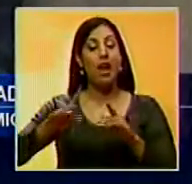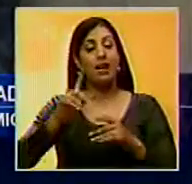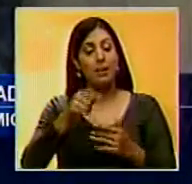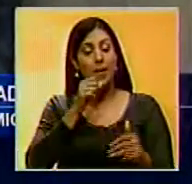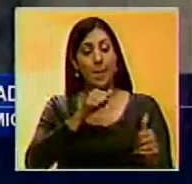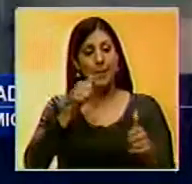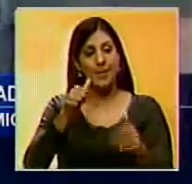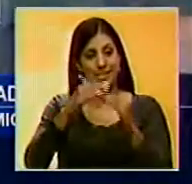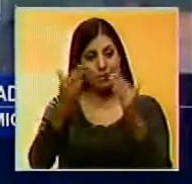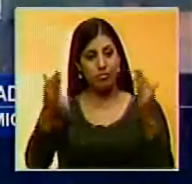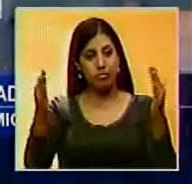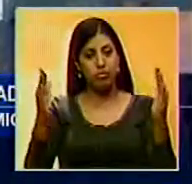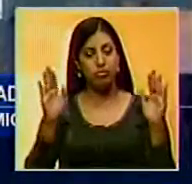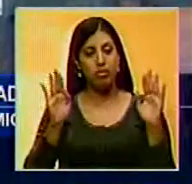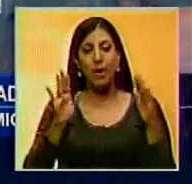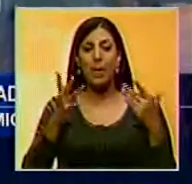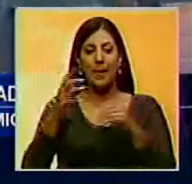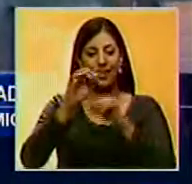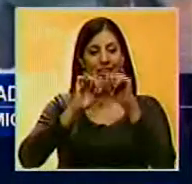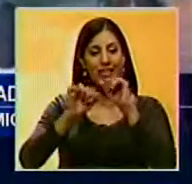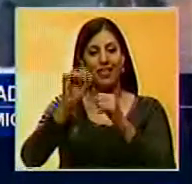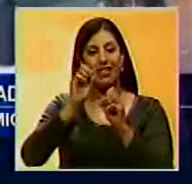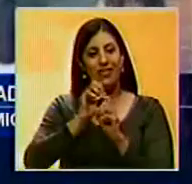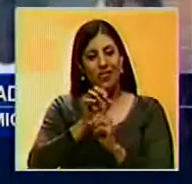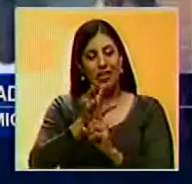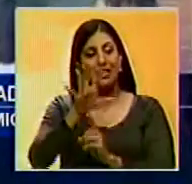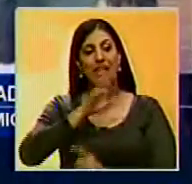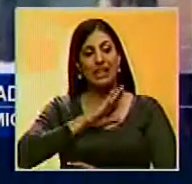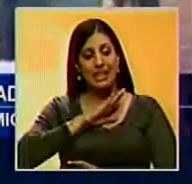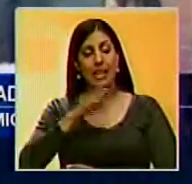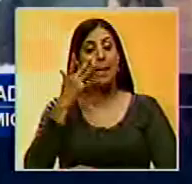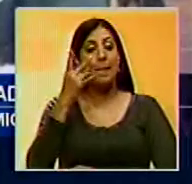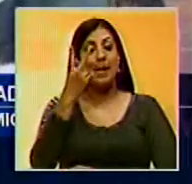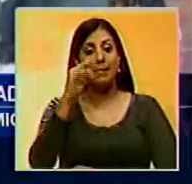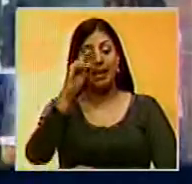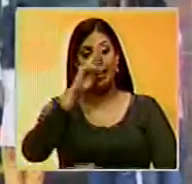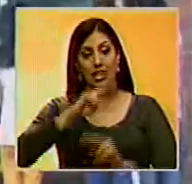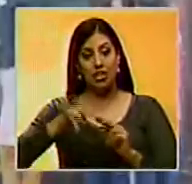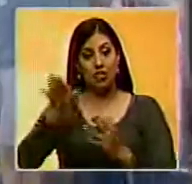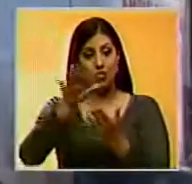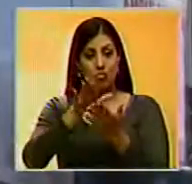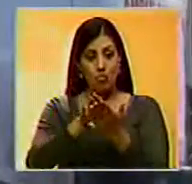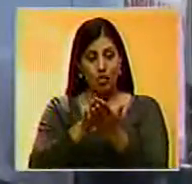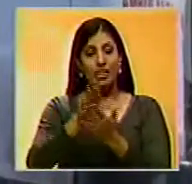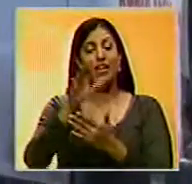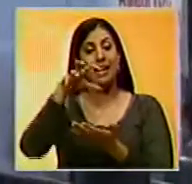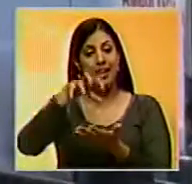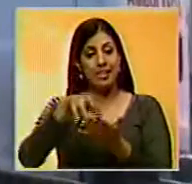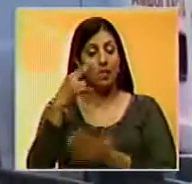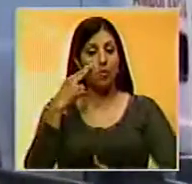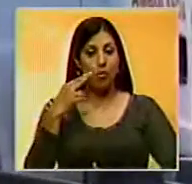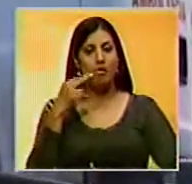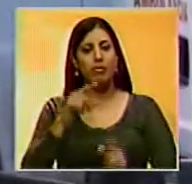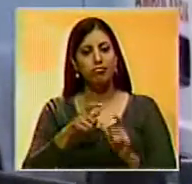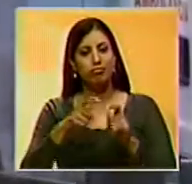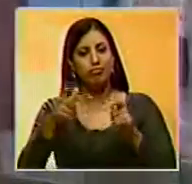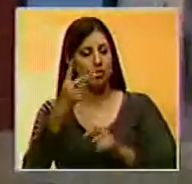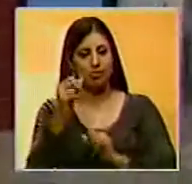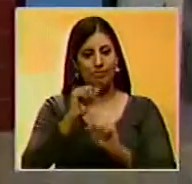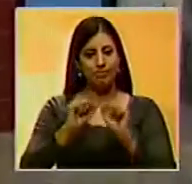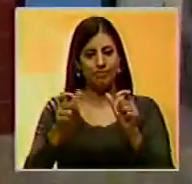se inició un cerco epidemiológico para evitar que esta bacteria, que tiene un saldo de 20 niños fallecidos en el estado Bolívar, se propague en la